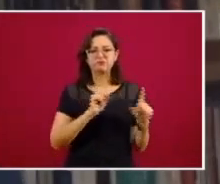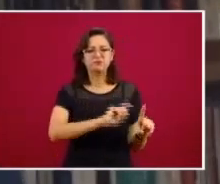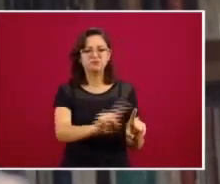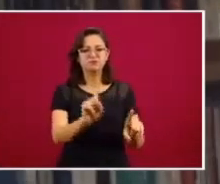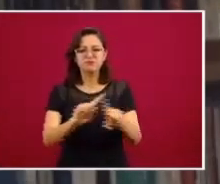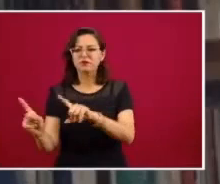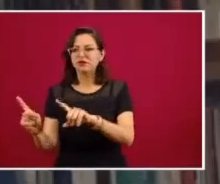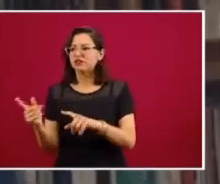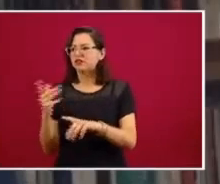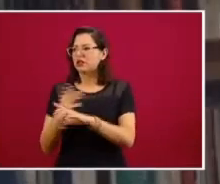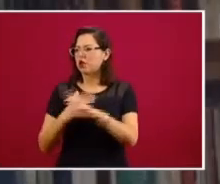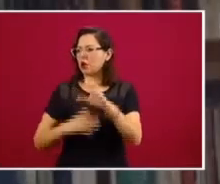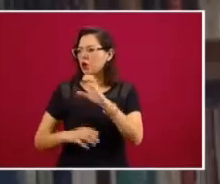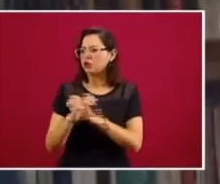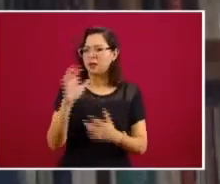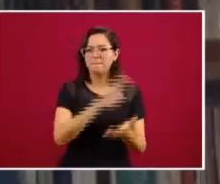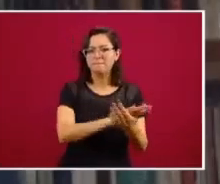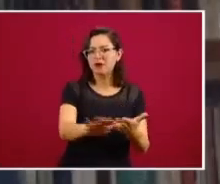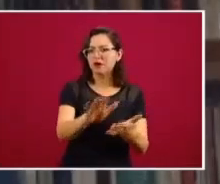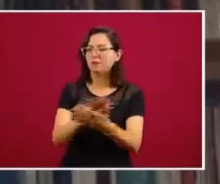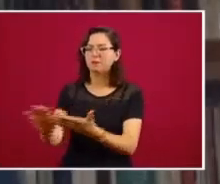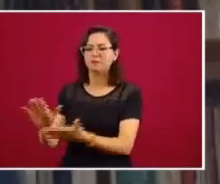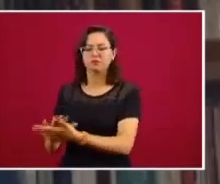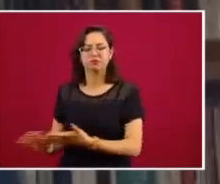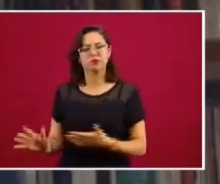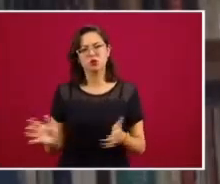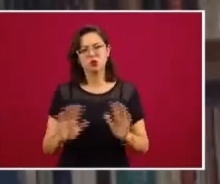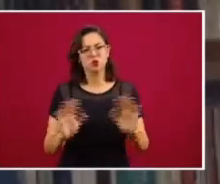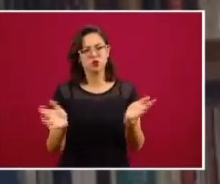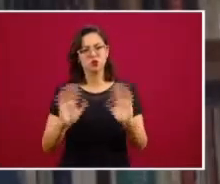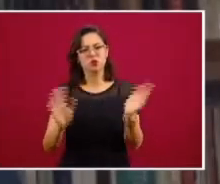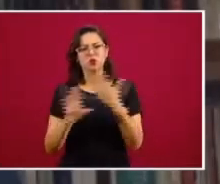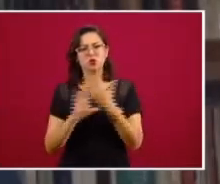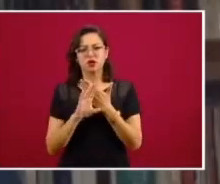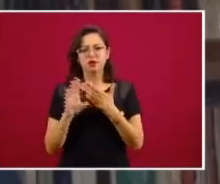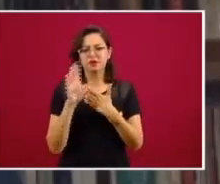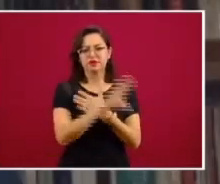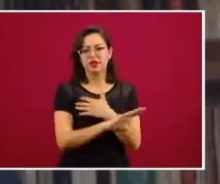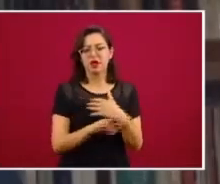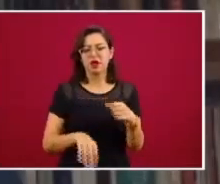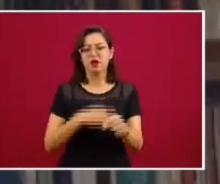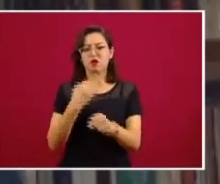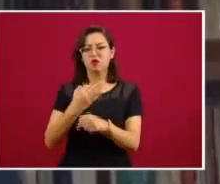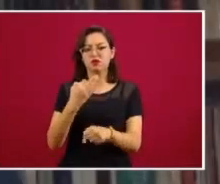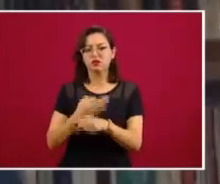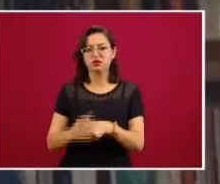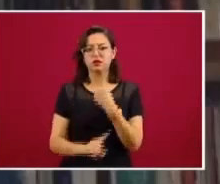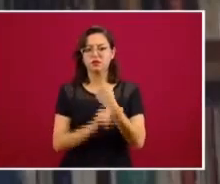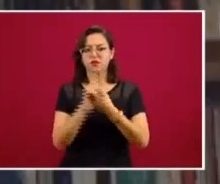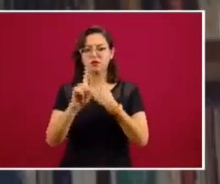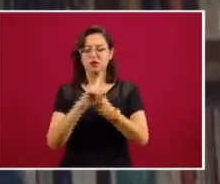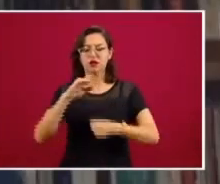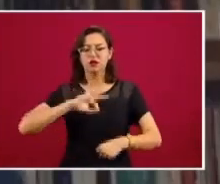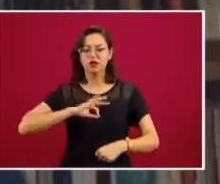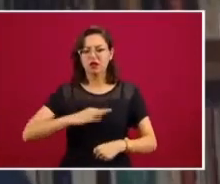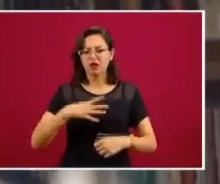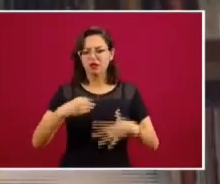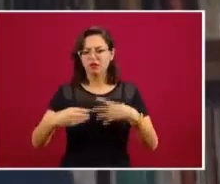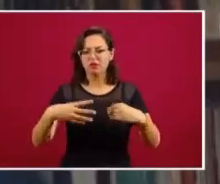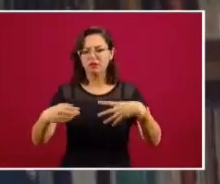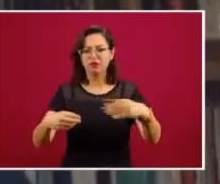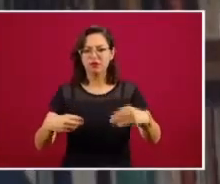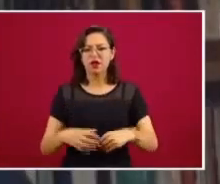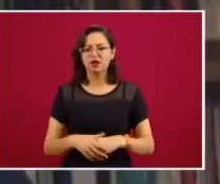consumos que se requieren para contener con esta pandemia, los